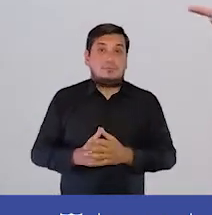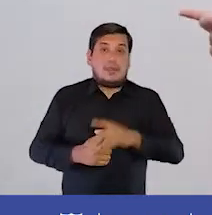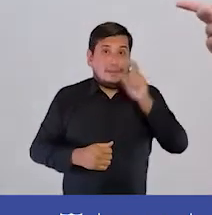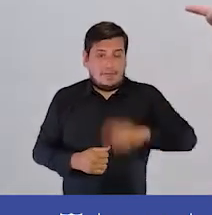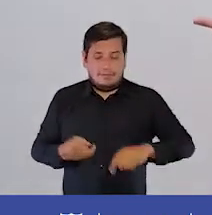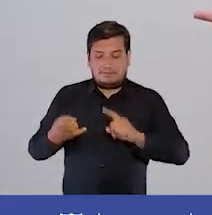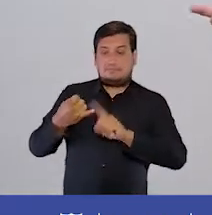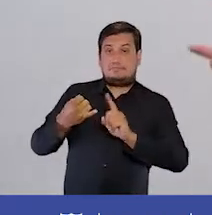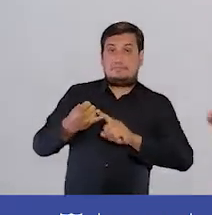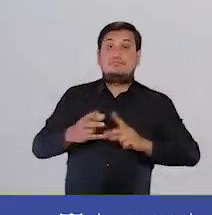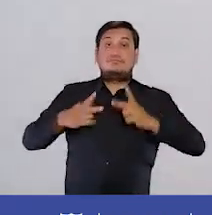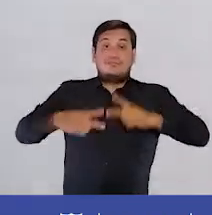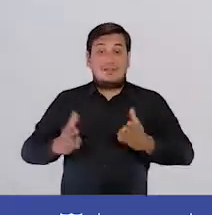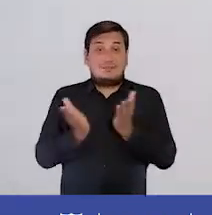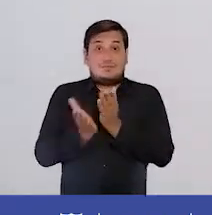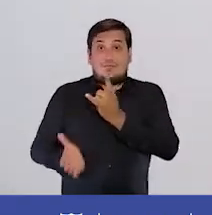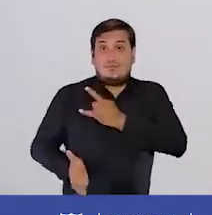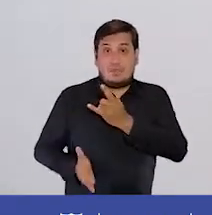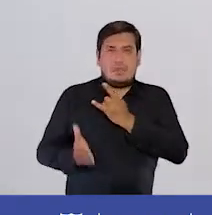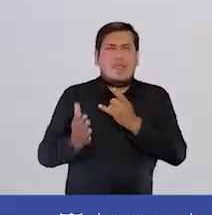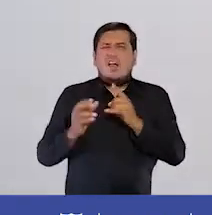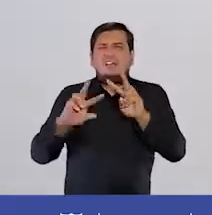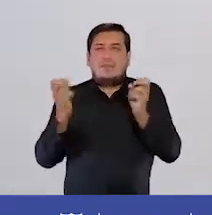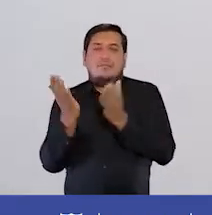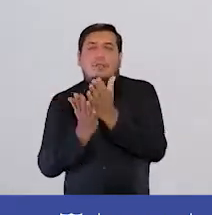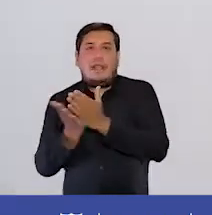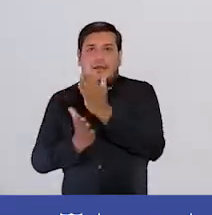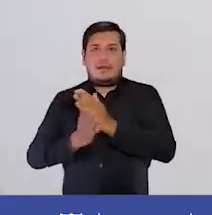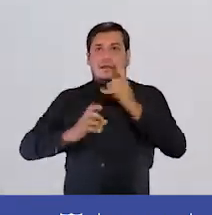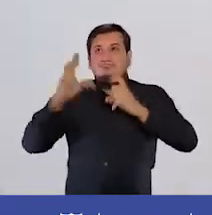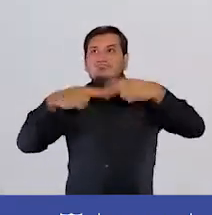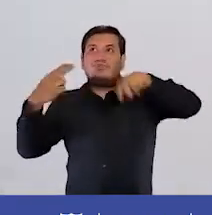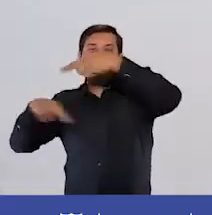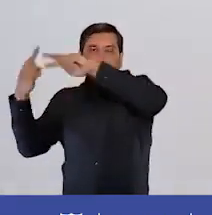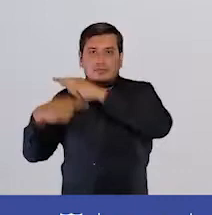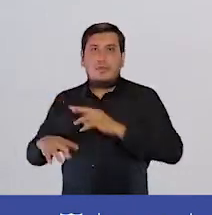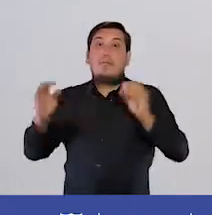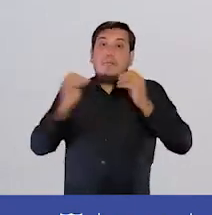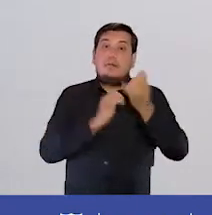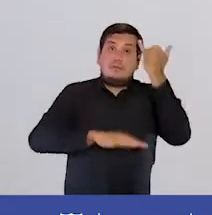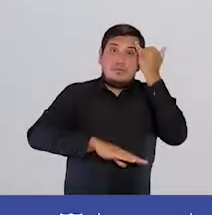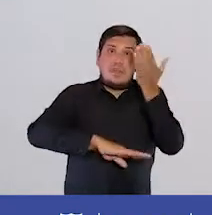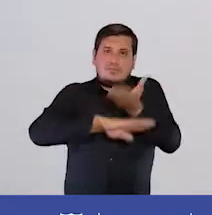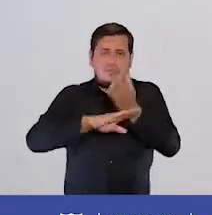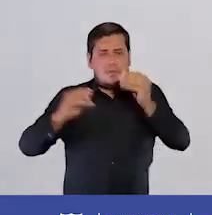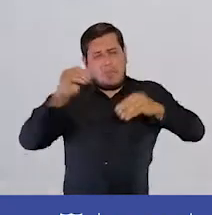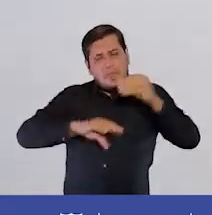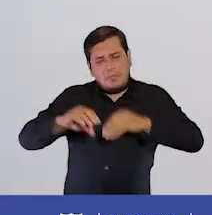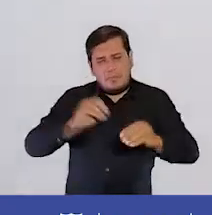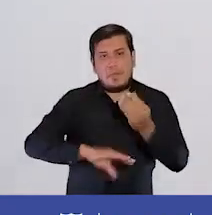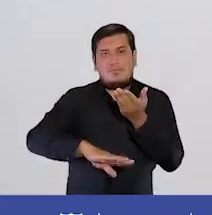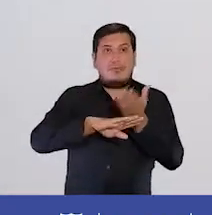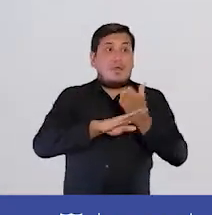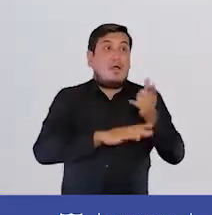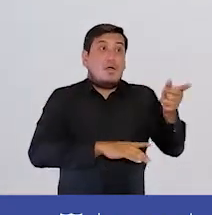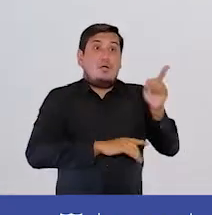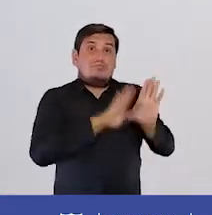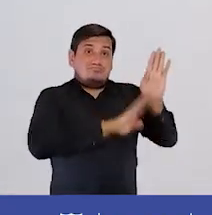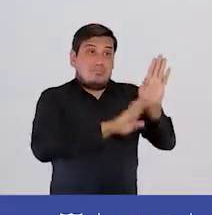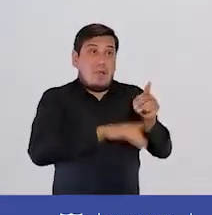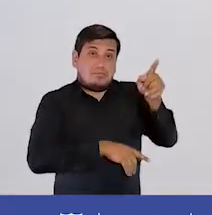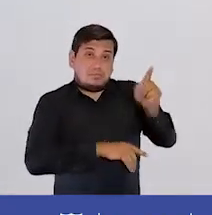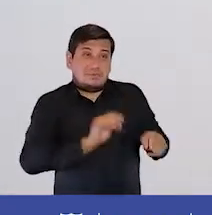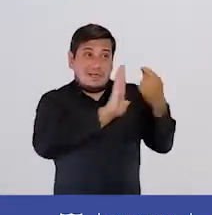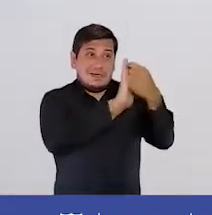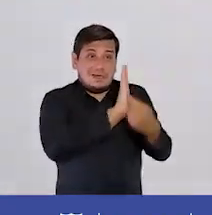Solamente necesitas ser un estudiante de una carrera turística y también hacer una propuesta, con alguno de los temas que proponemos en